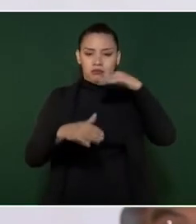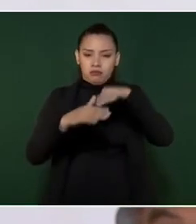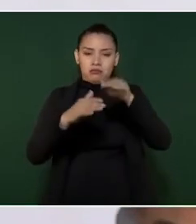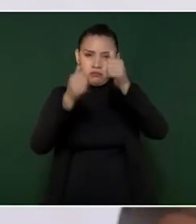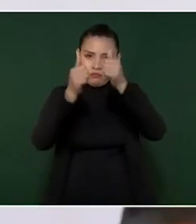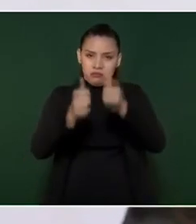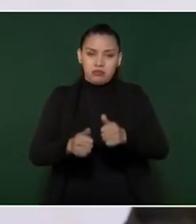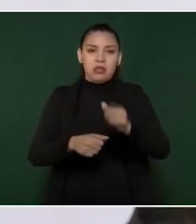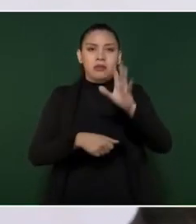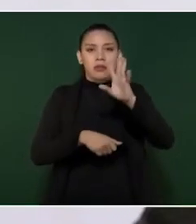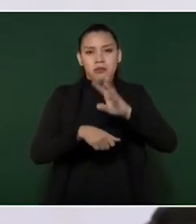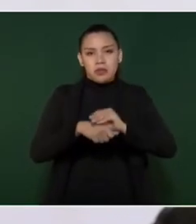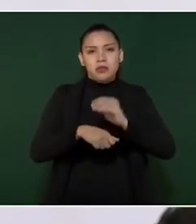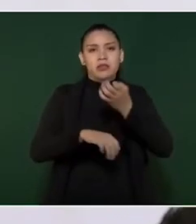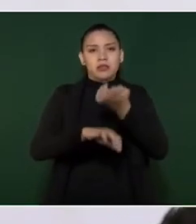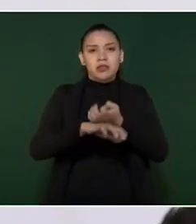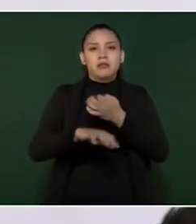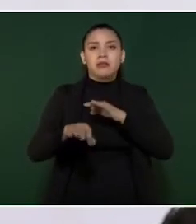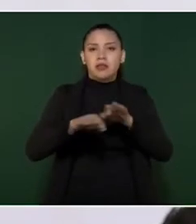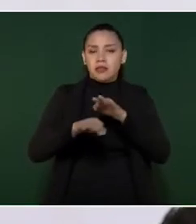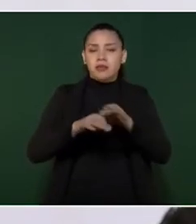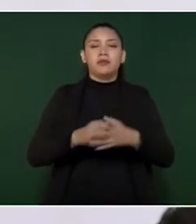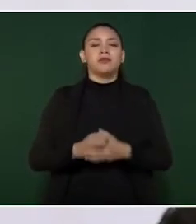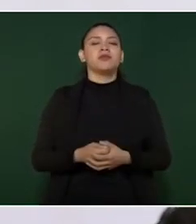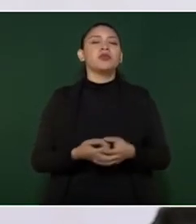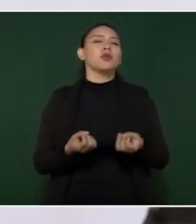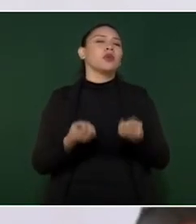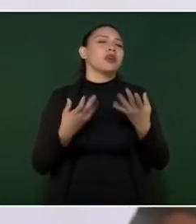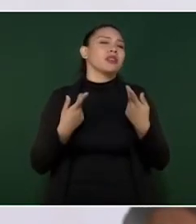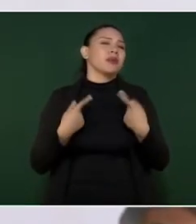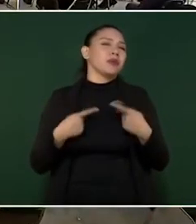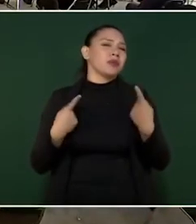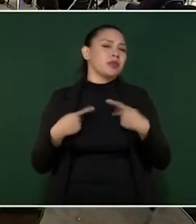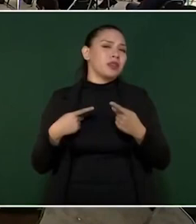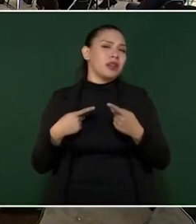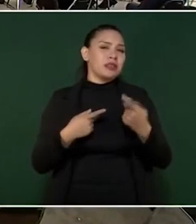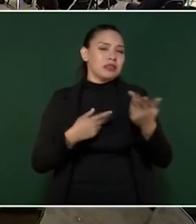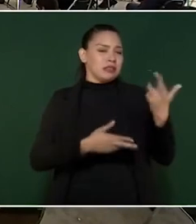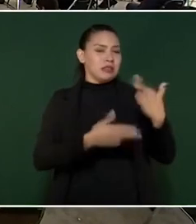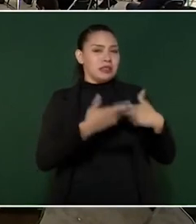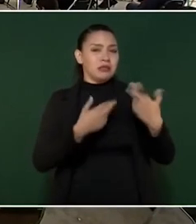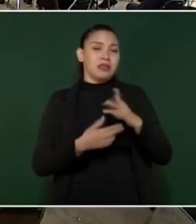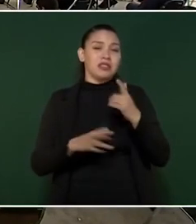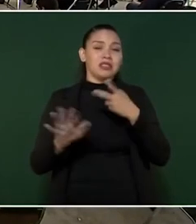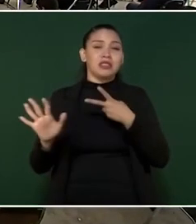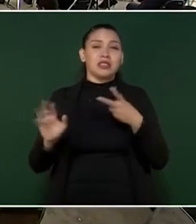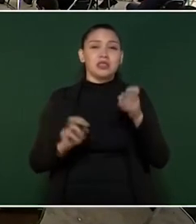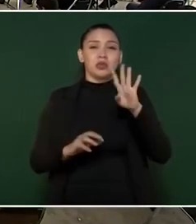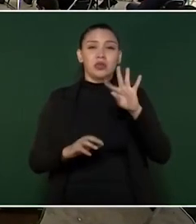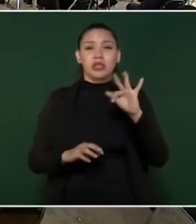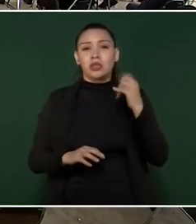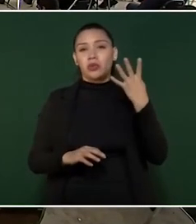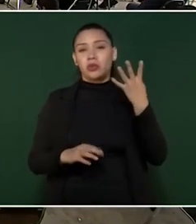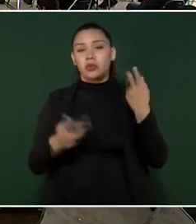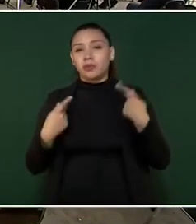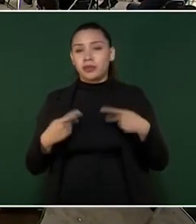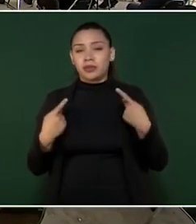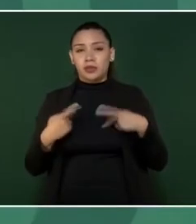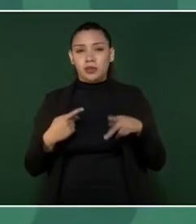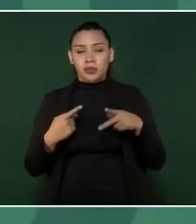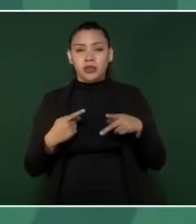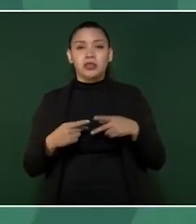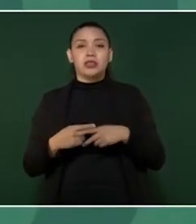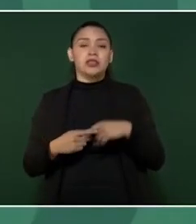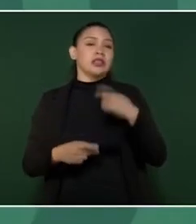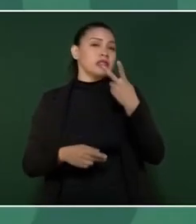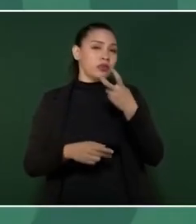en una condición regular. ¿Cuántas personas han regresado en los últimos días? Bueno, el primer día fueron 744, el día